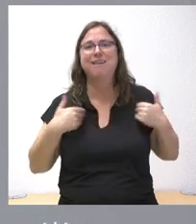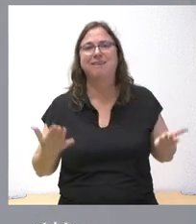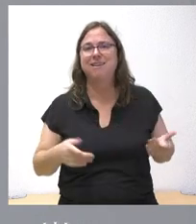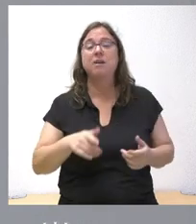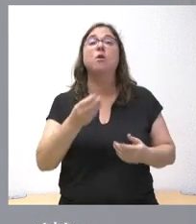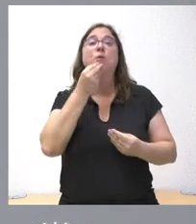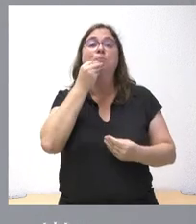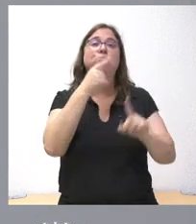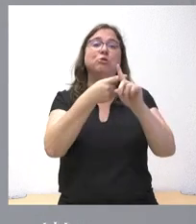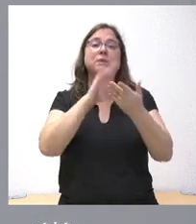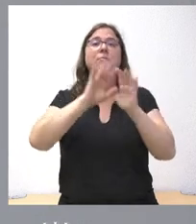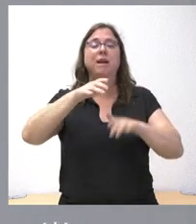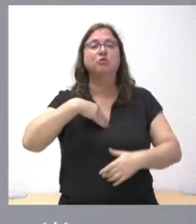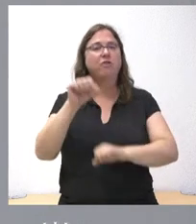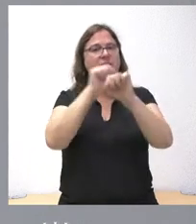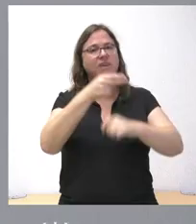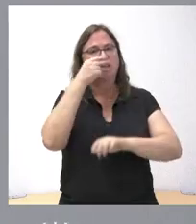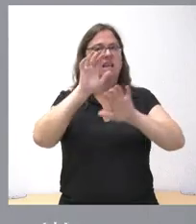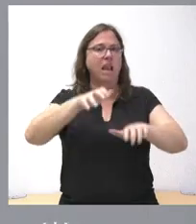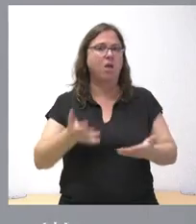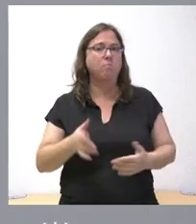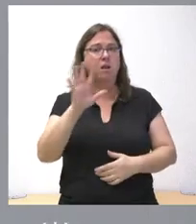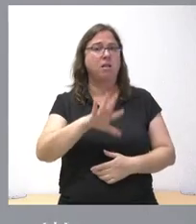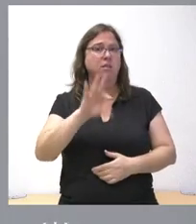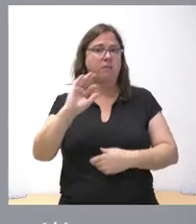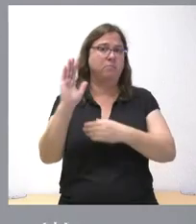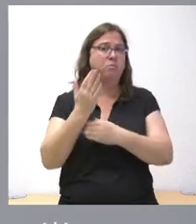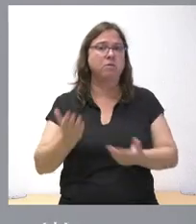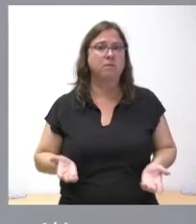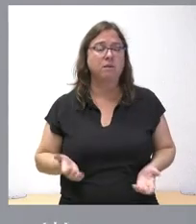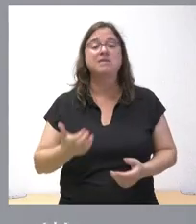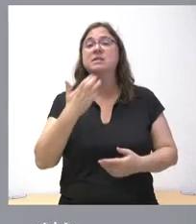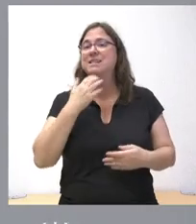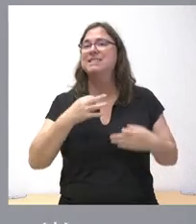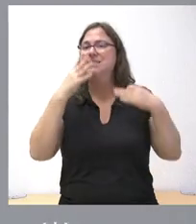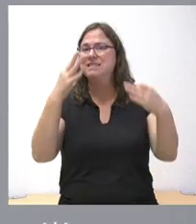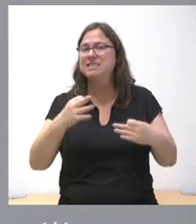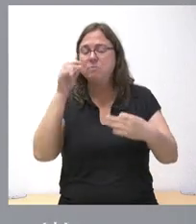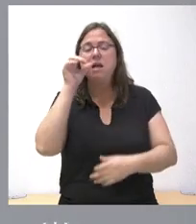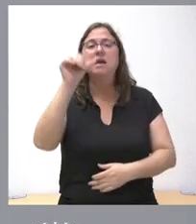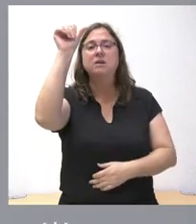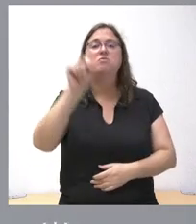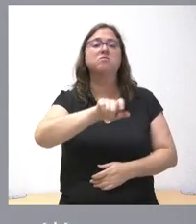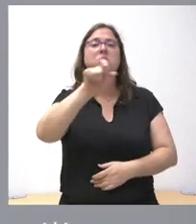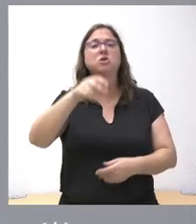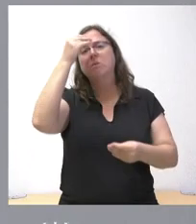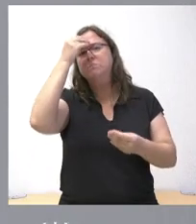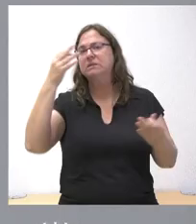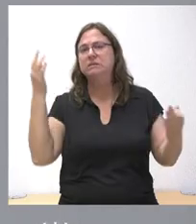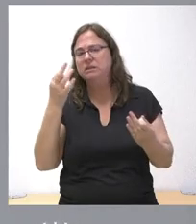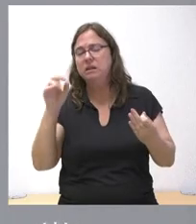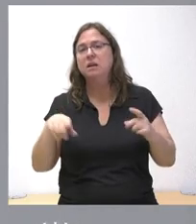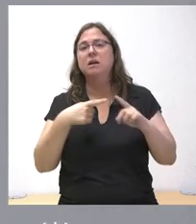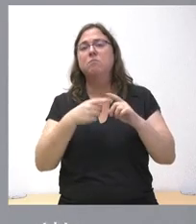León. Nosotros vamos a defender los intereses de León en esa decisión que usted plantea y siempre vamos a escuchar lo que piensa la ciudadanía de León y la